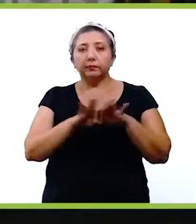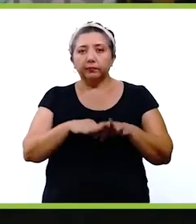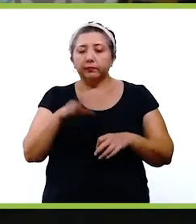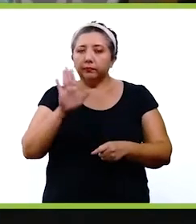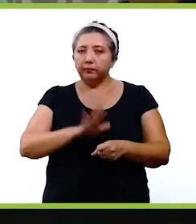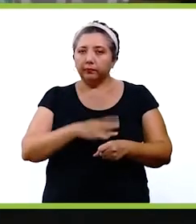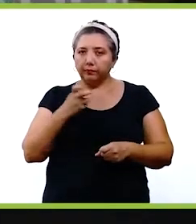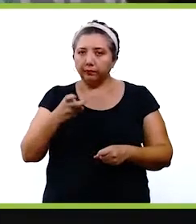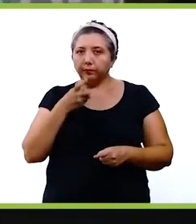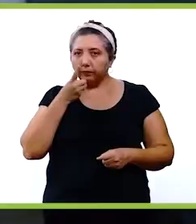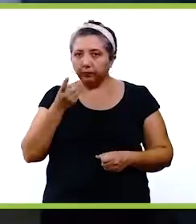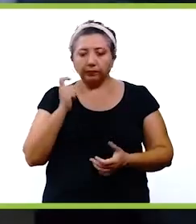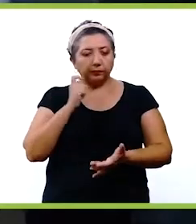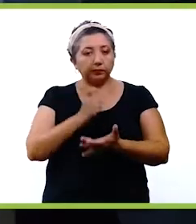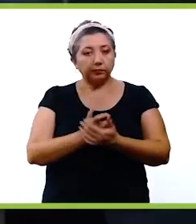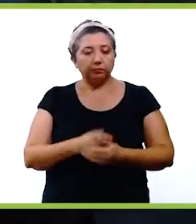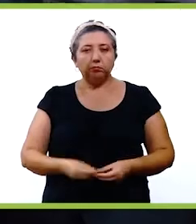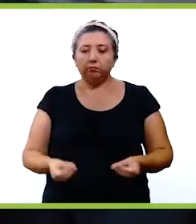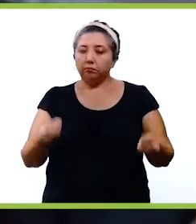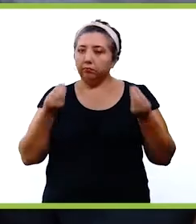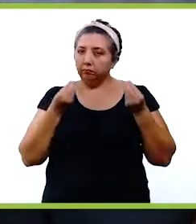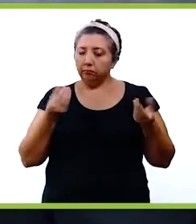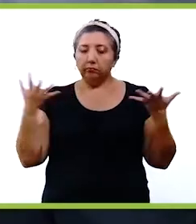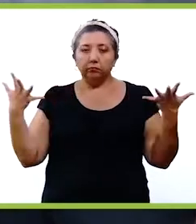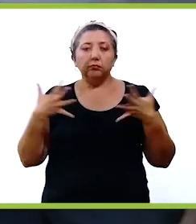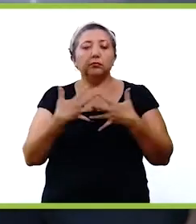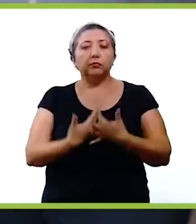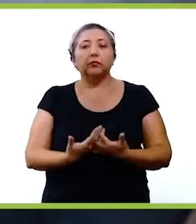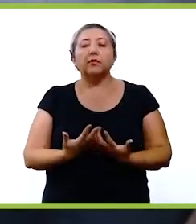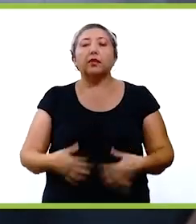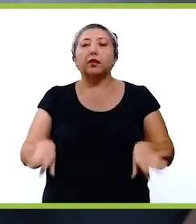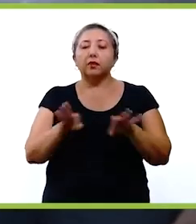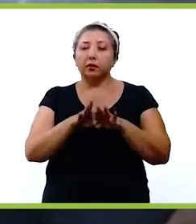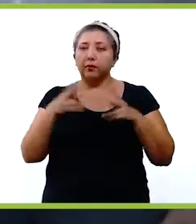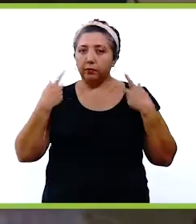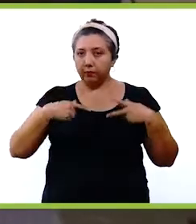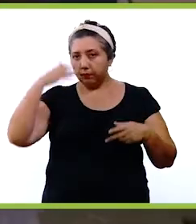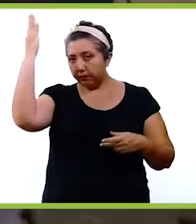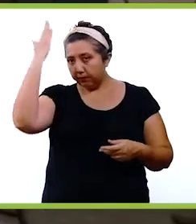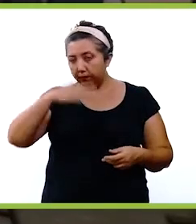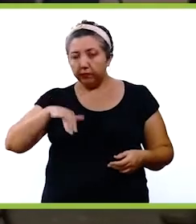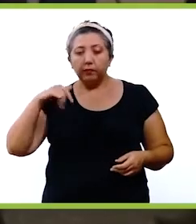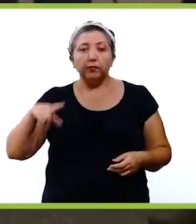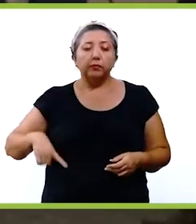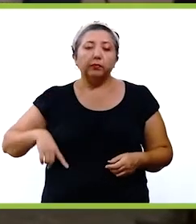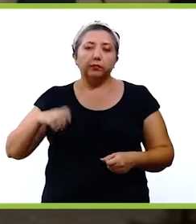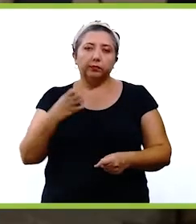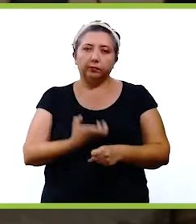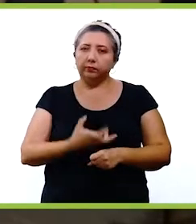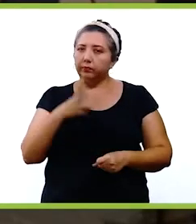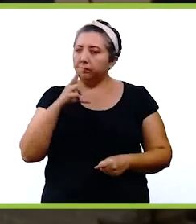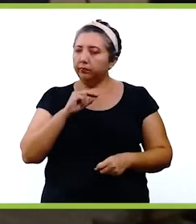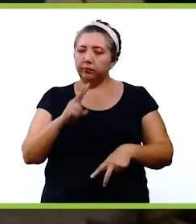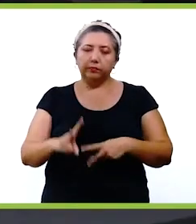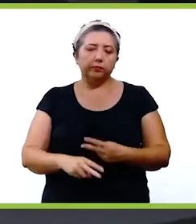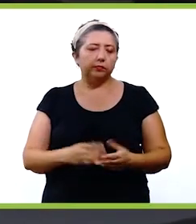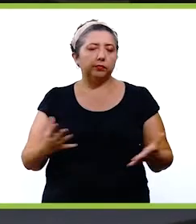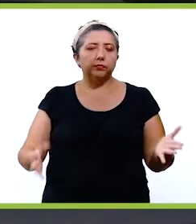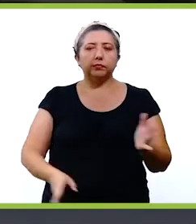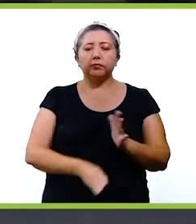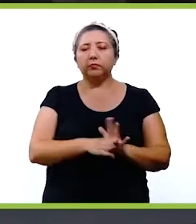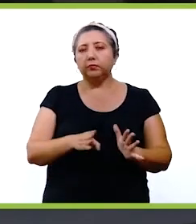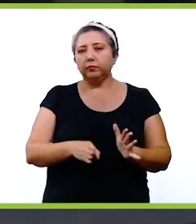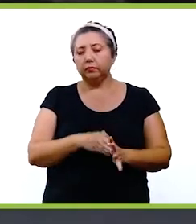importante porque es una inversión muy grande que está haciendo la iniciativa privada. muy importante que la gente sepa que el gobierno del estado no va a construir